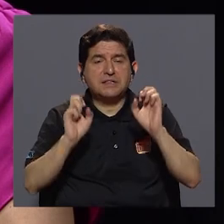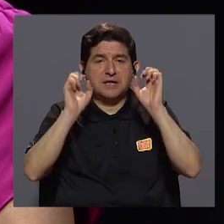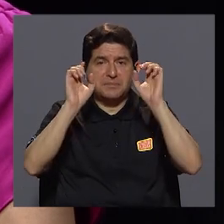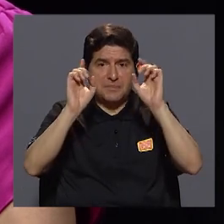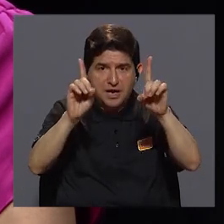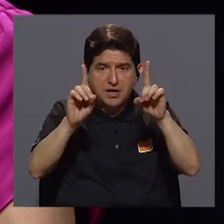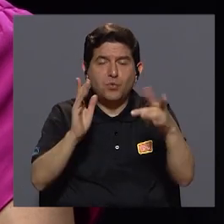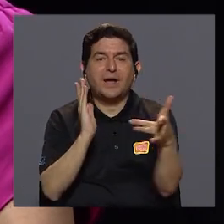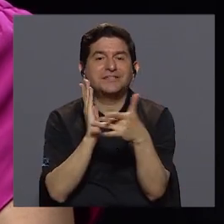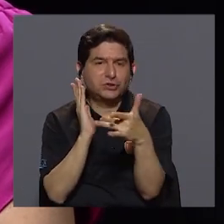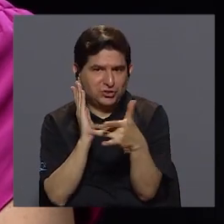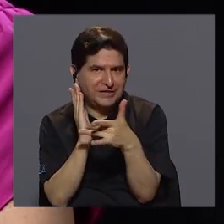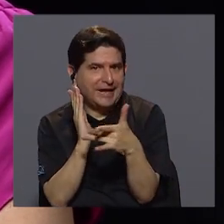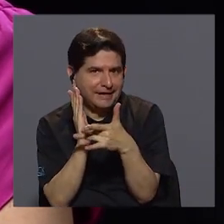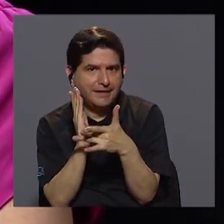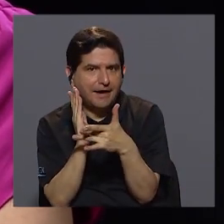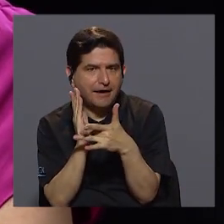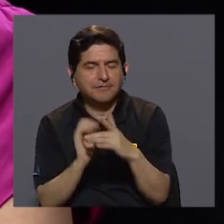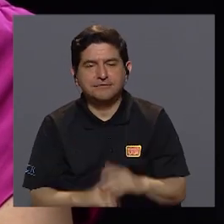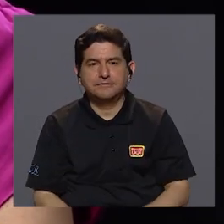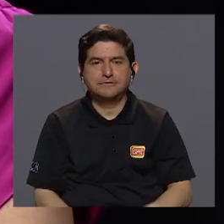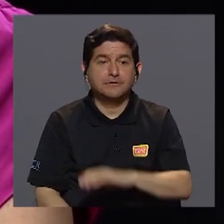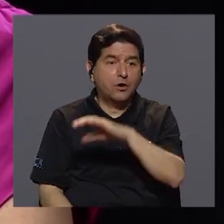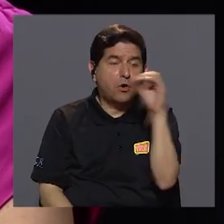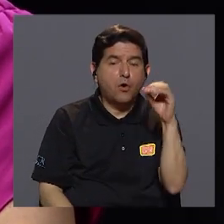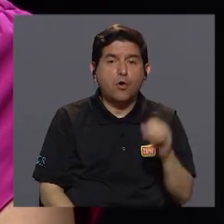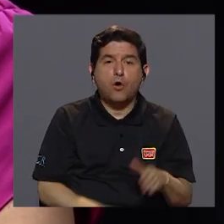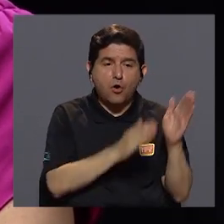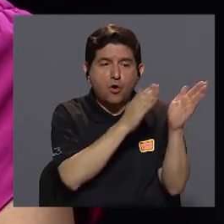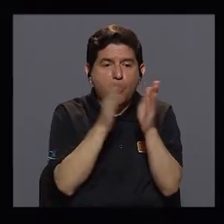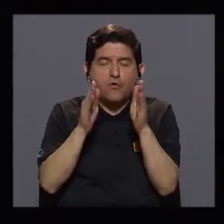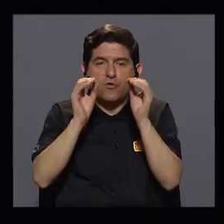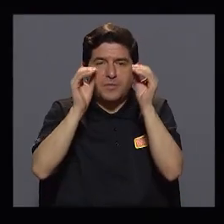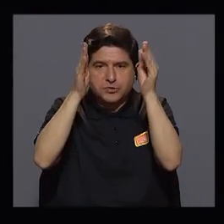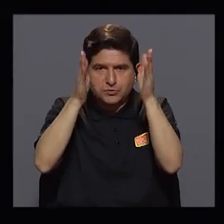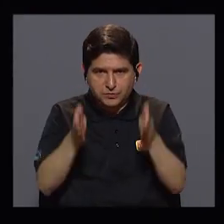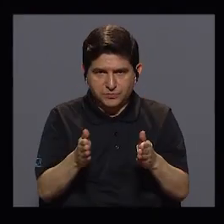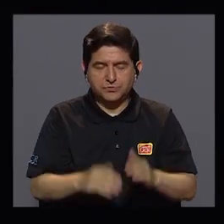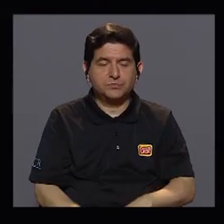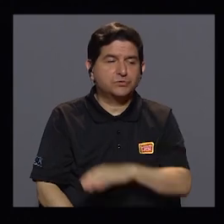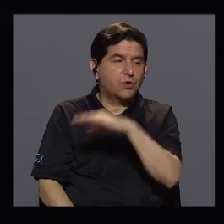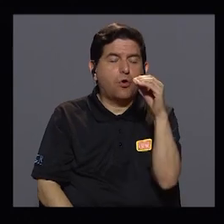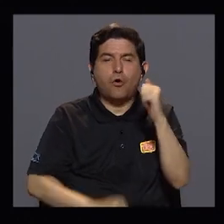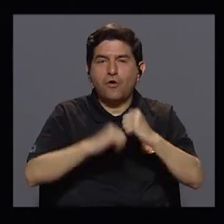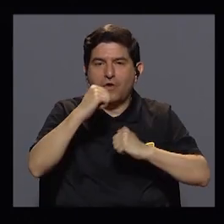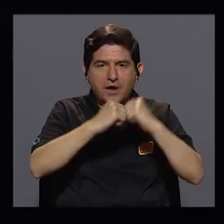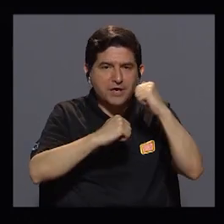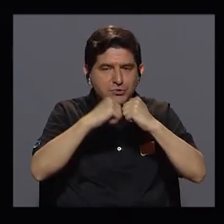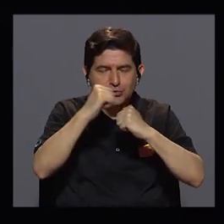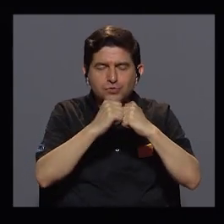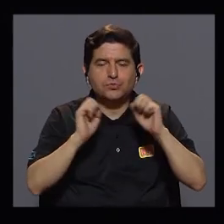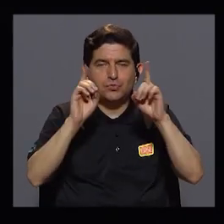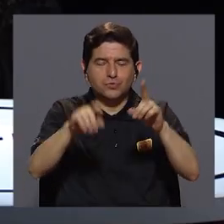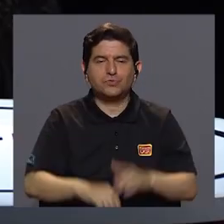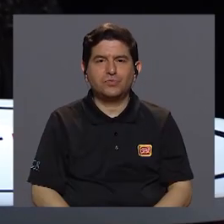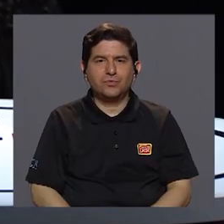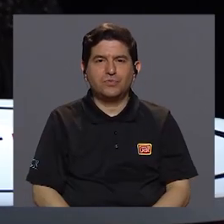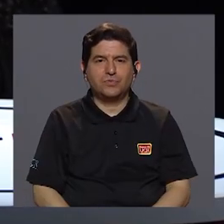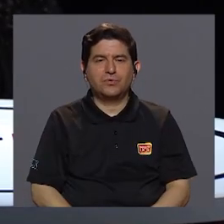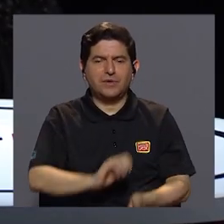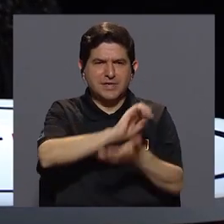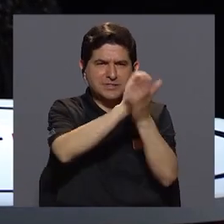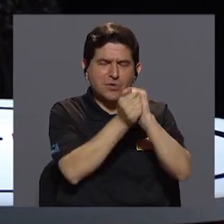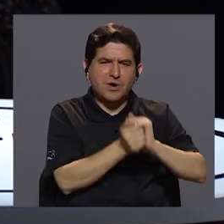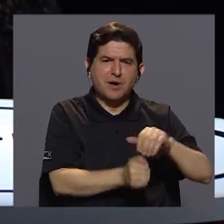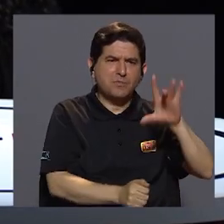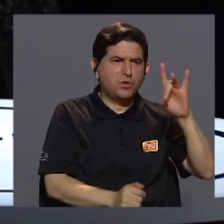educación técnica, a lo que es la formación docente, a lo que es infraestructura educativa. Sí, ese cambio del 8 al